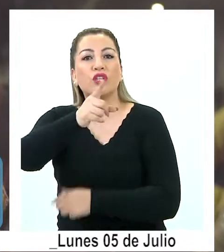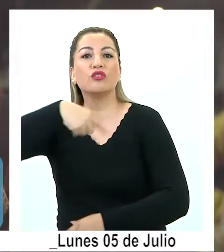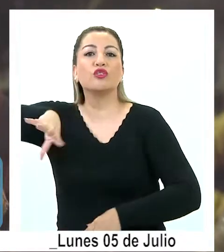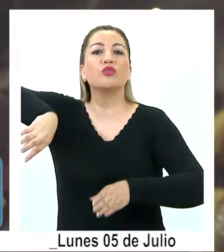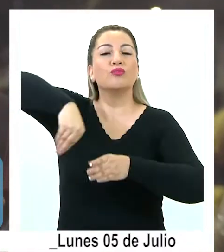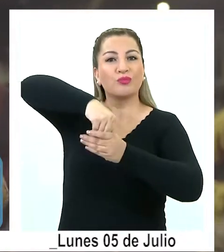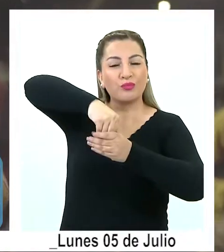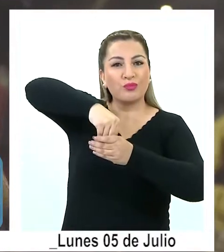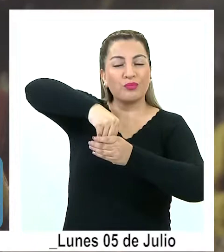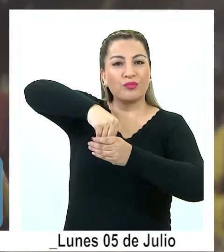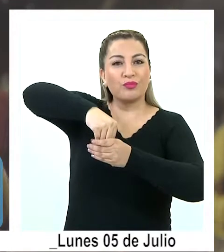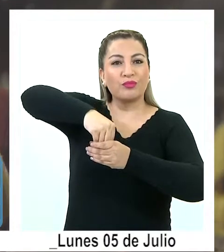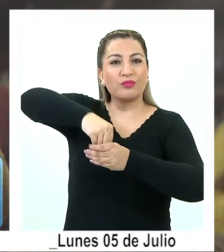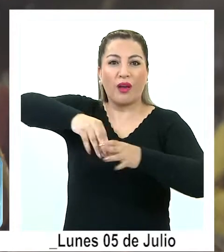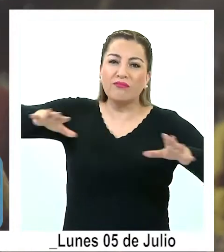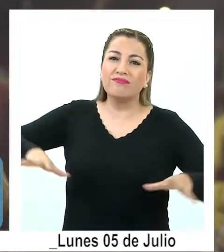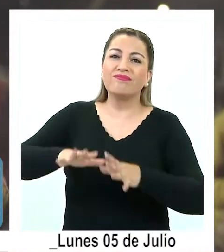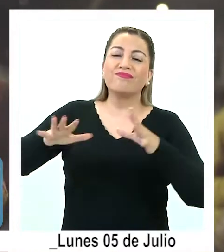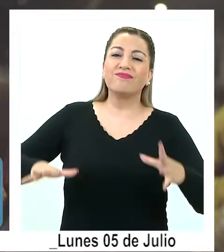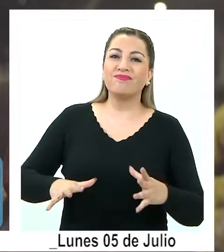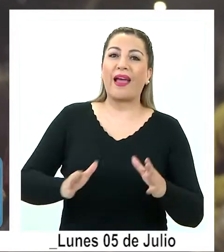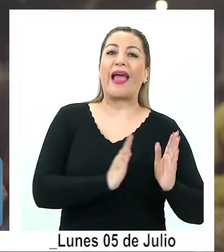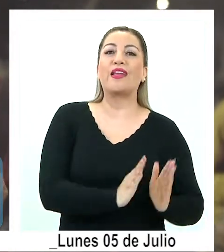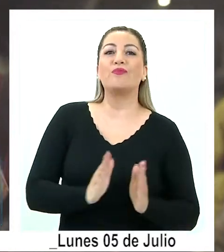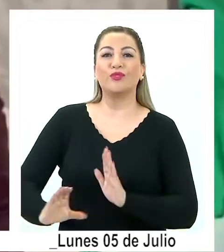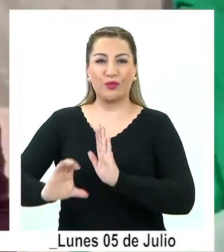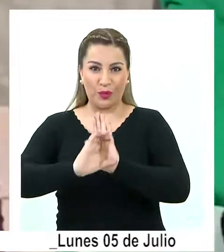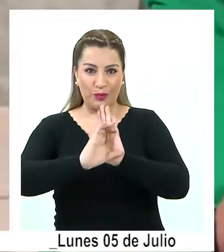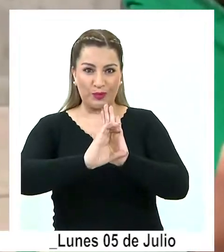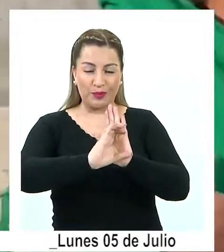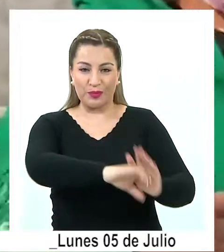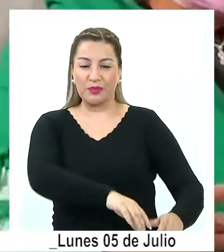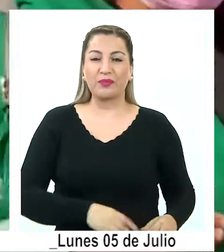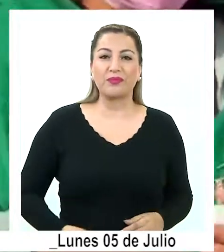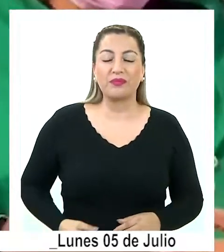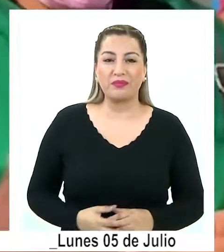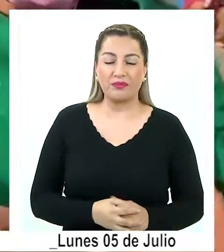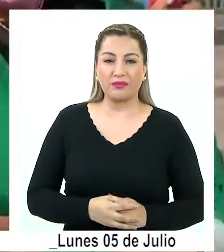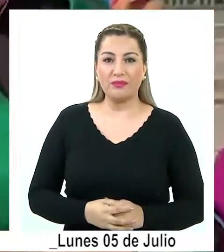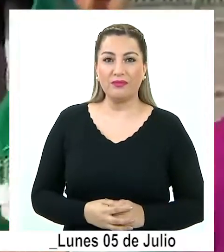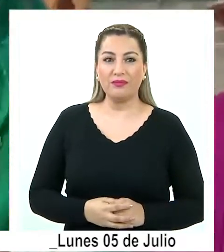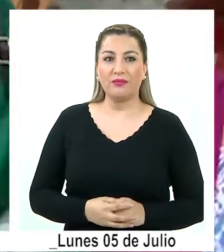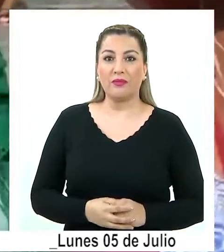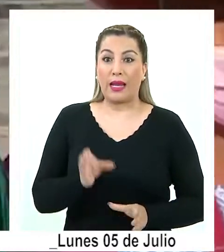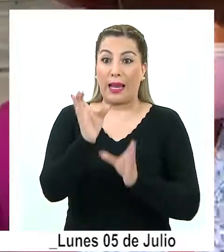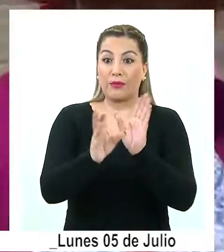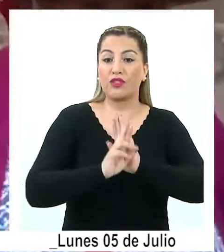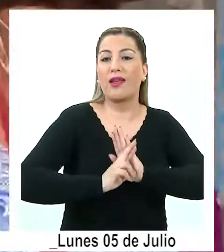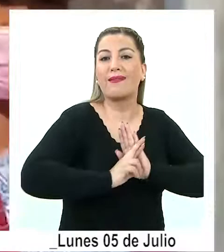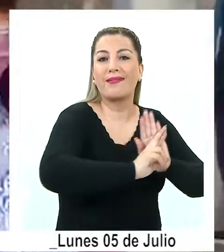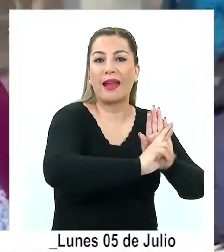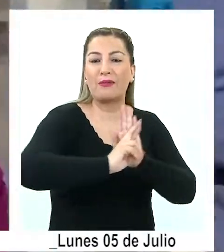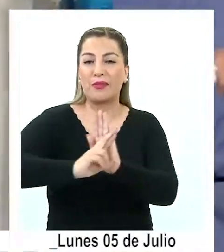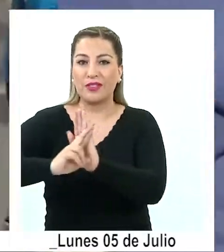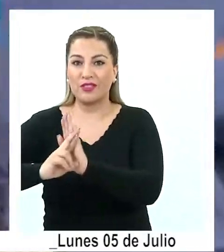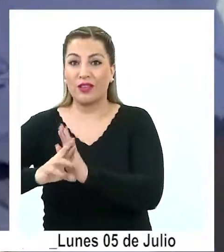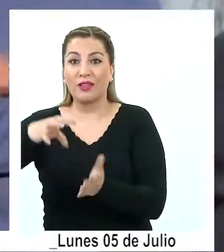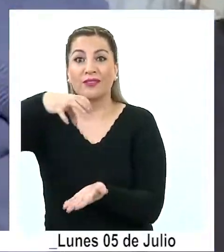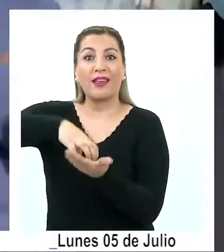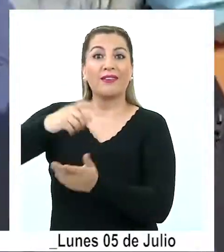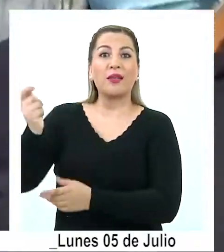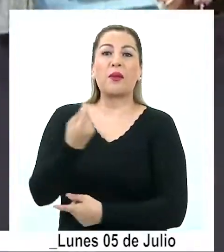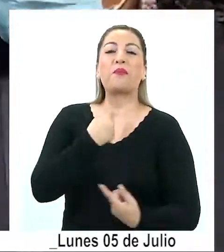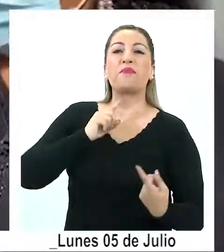norte, vamos a ser parte activa también en este proceso constituyente. Los representantes de